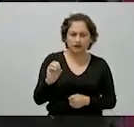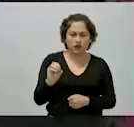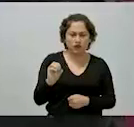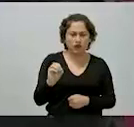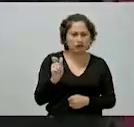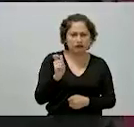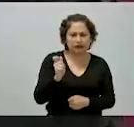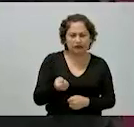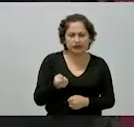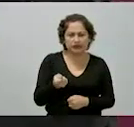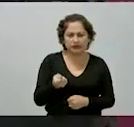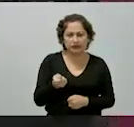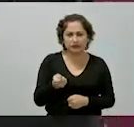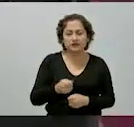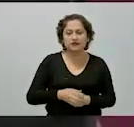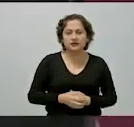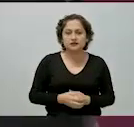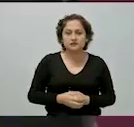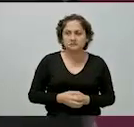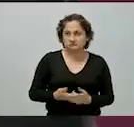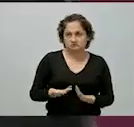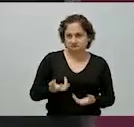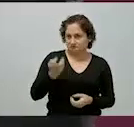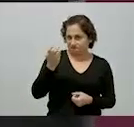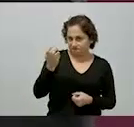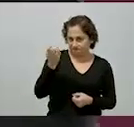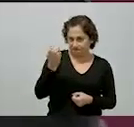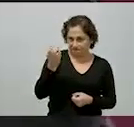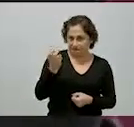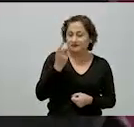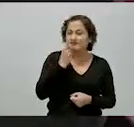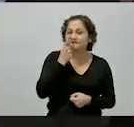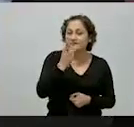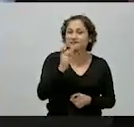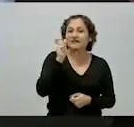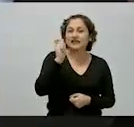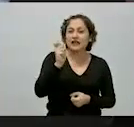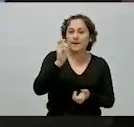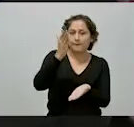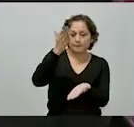su nombre lo indica, es una parte.